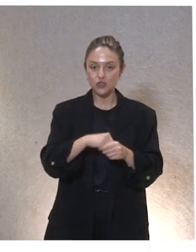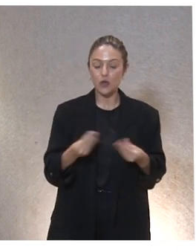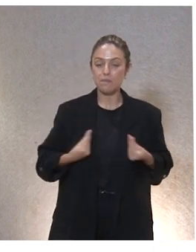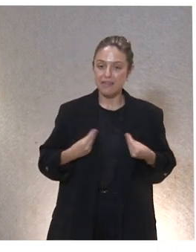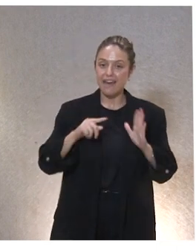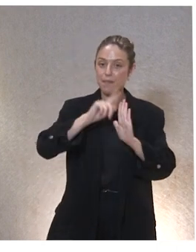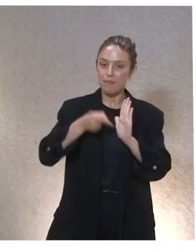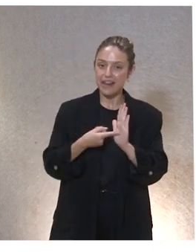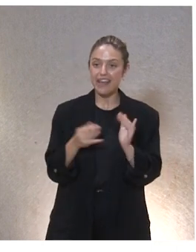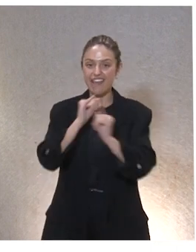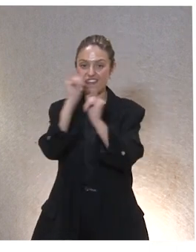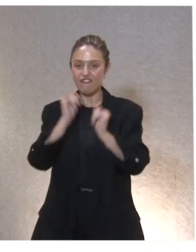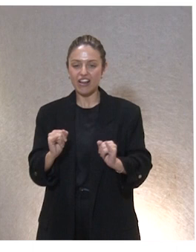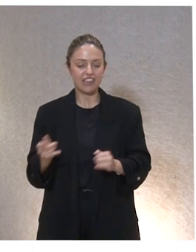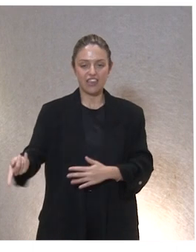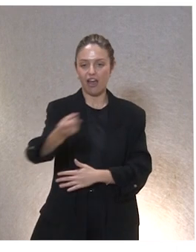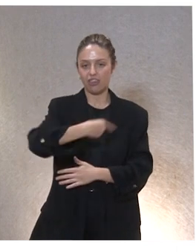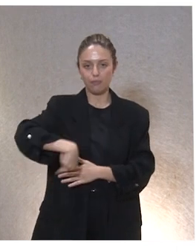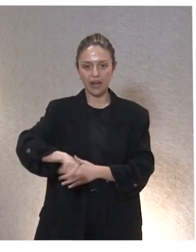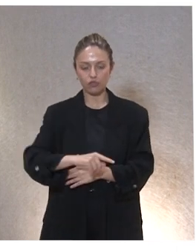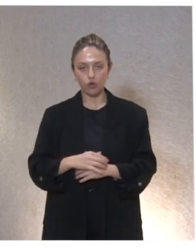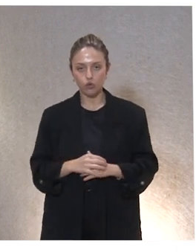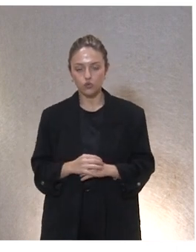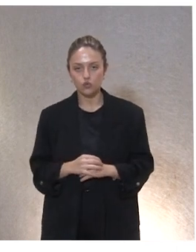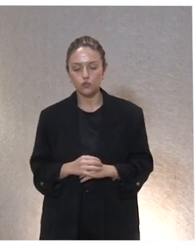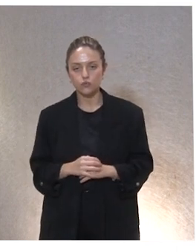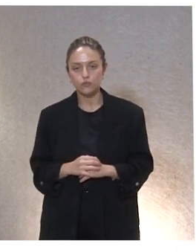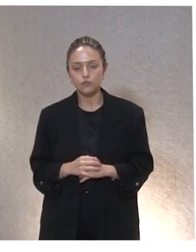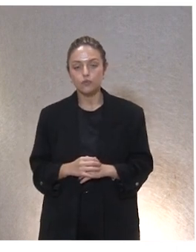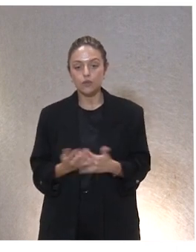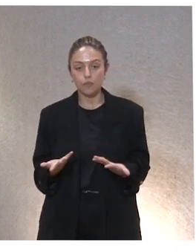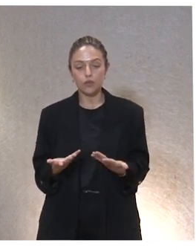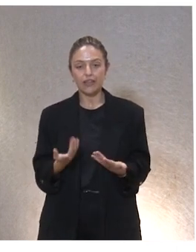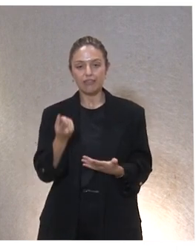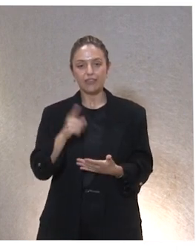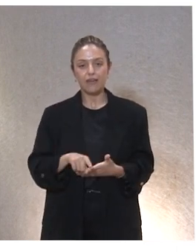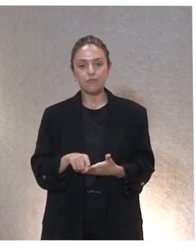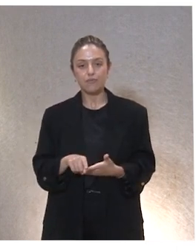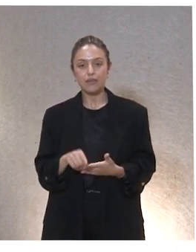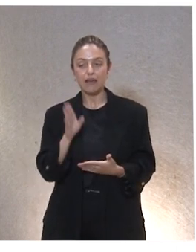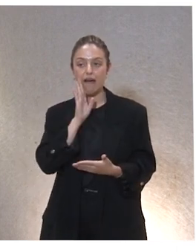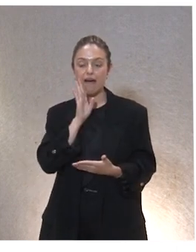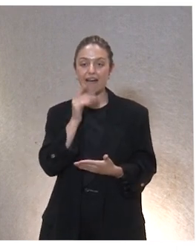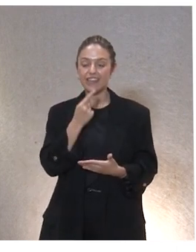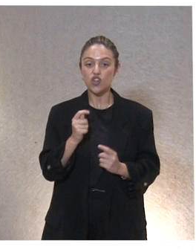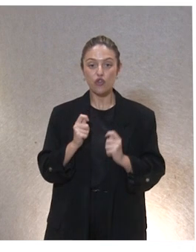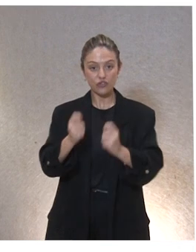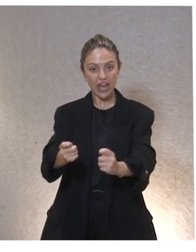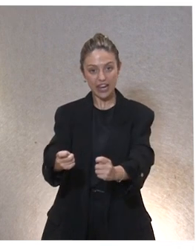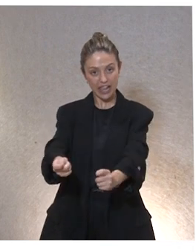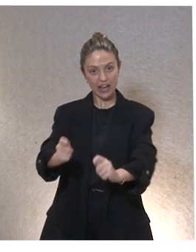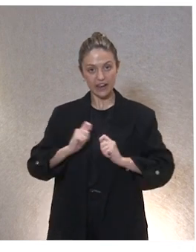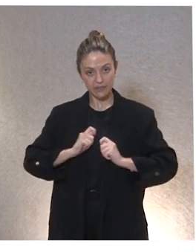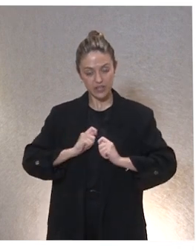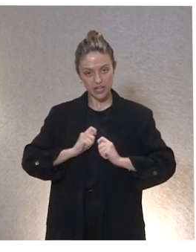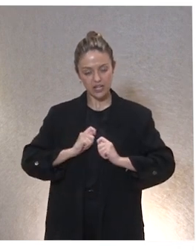y felicidad para todas las personas porque como hablaba también Xavier ayer del RAR y recibir si yo estoy una